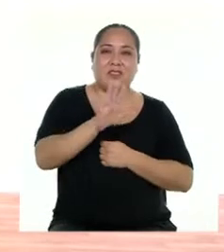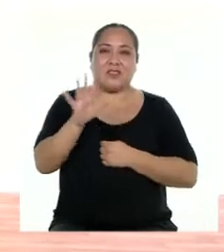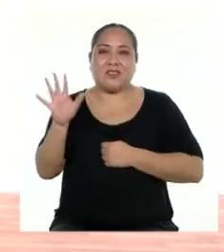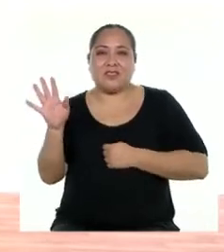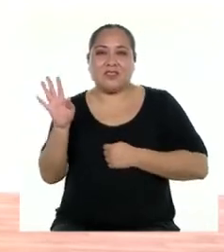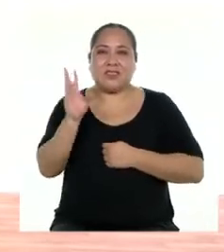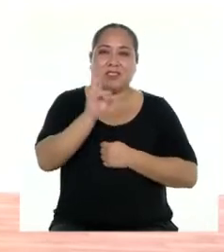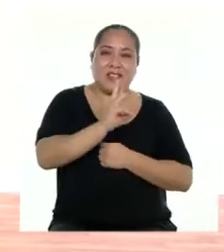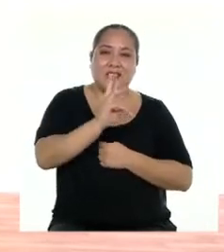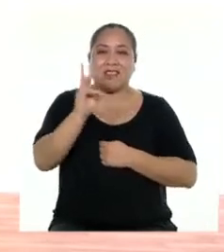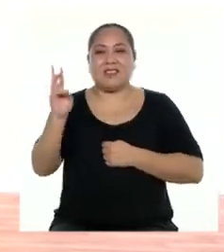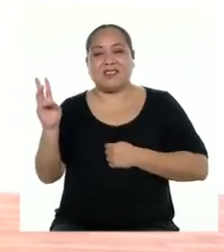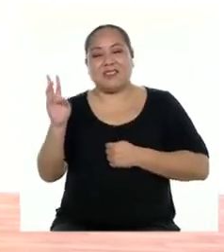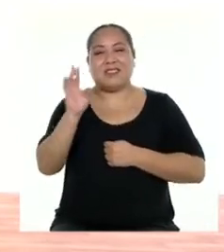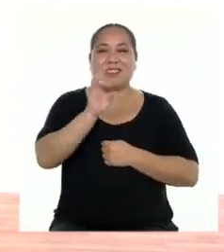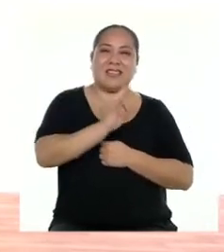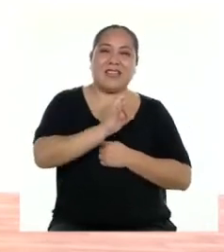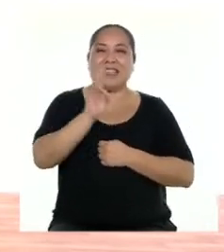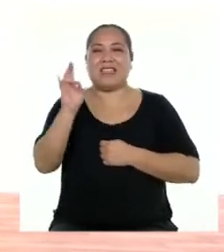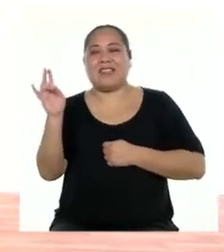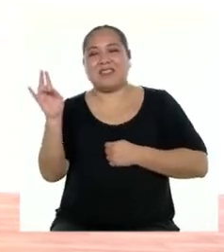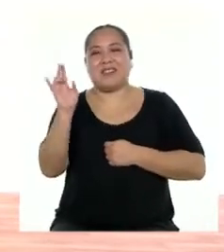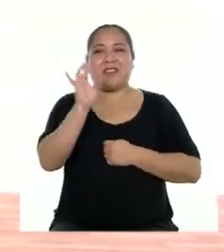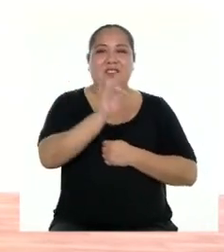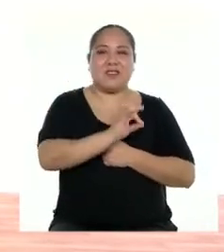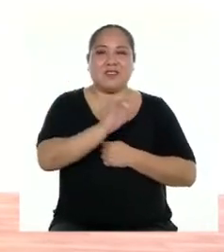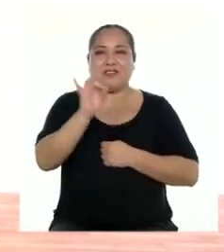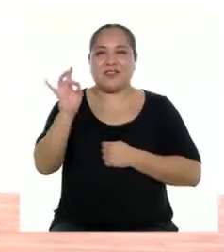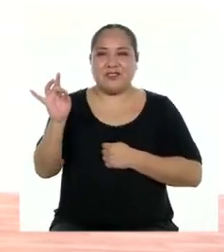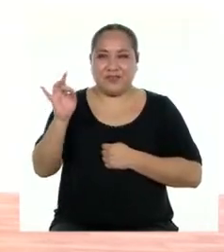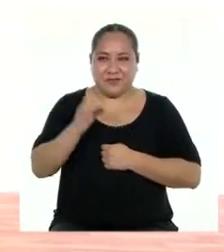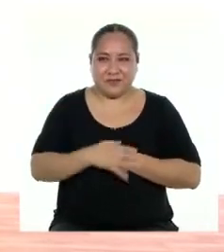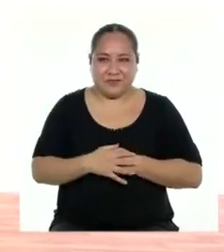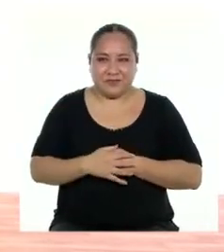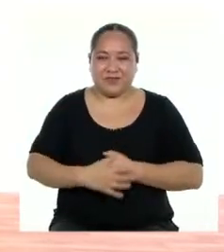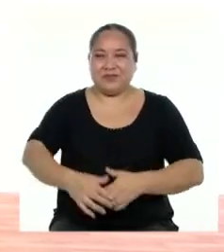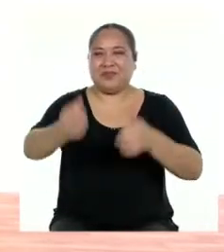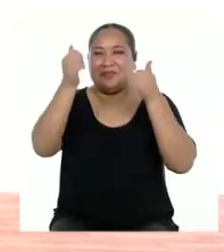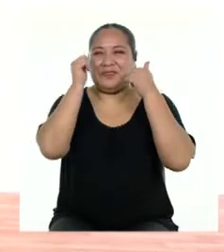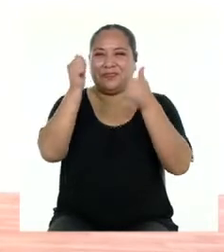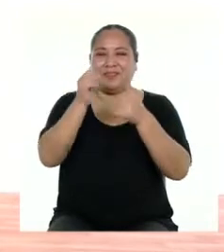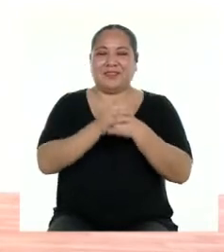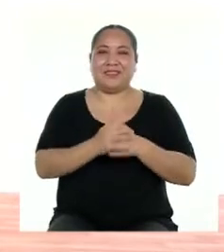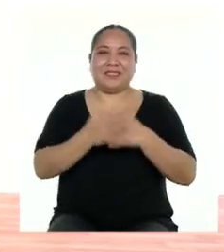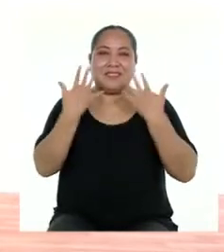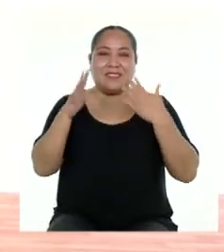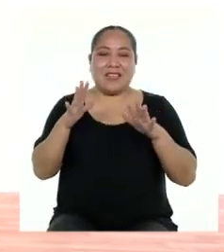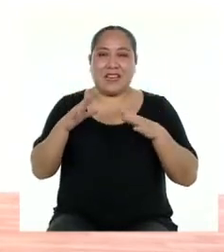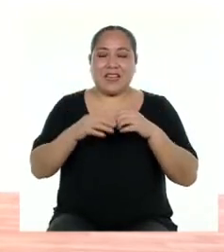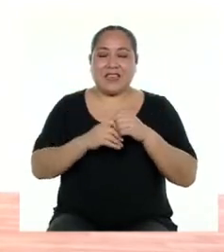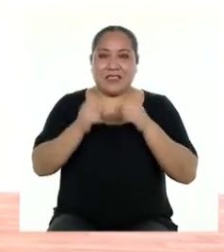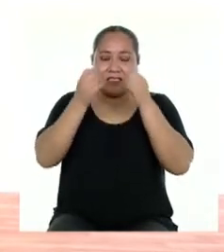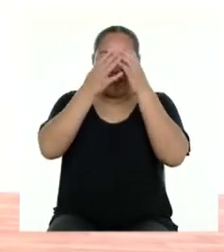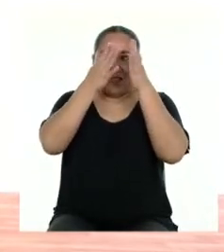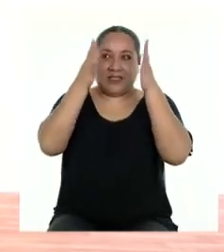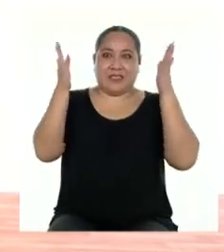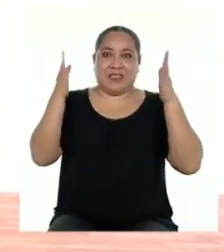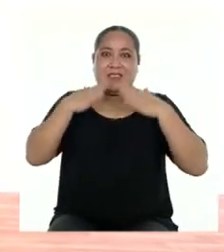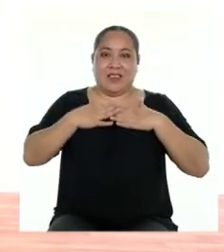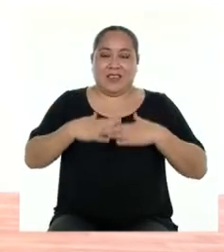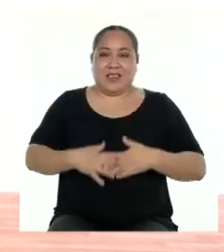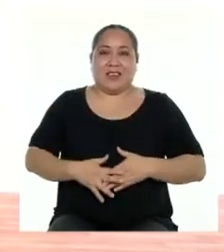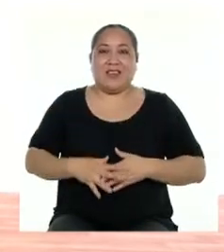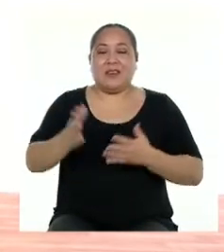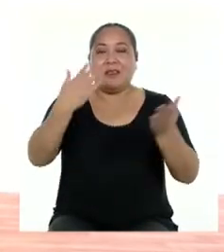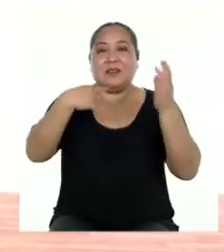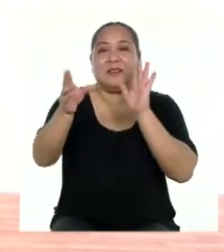cinco, seis, siete, ocho. ¡Buenísimo! Y ahora que ya hemos despertado el cuerpo, los reto